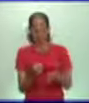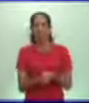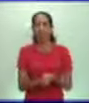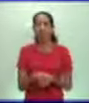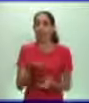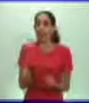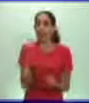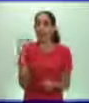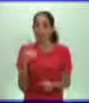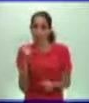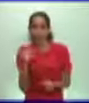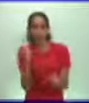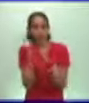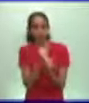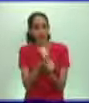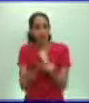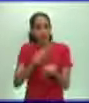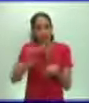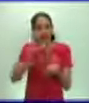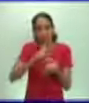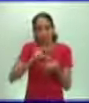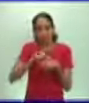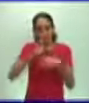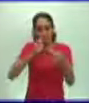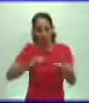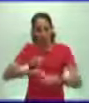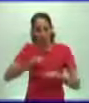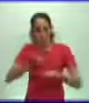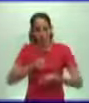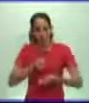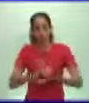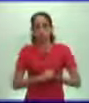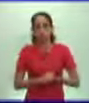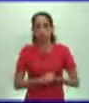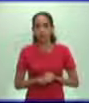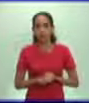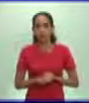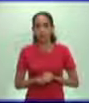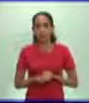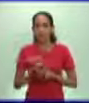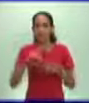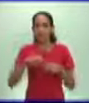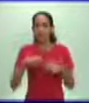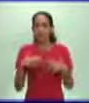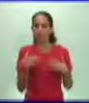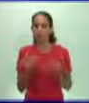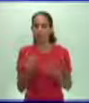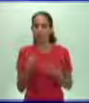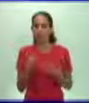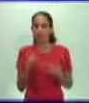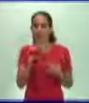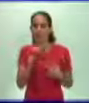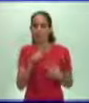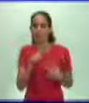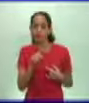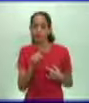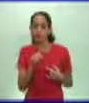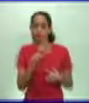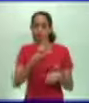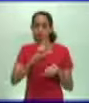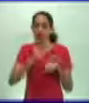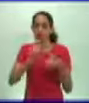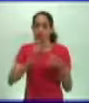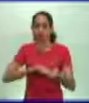trabajarle. De tal manera que entonces esta manifestación campesina va a ser precisamente contra ese señor